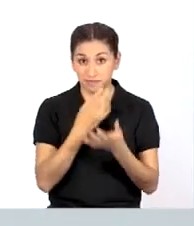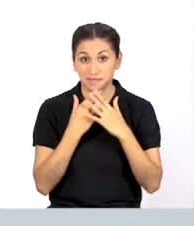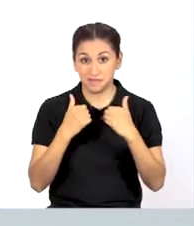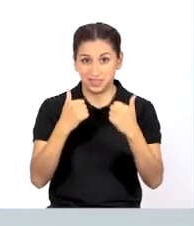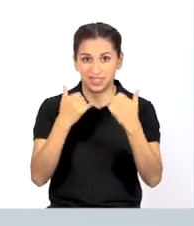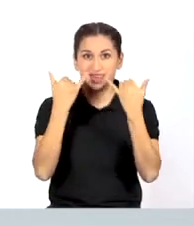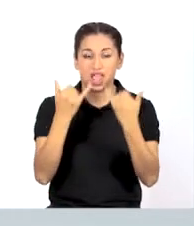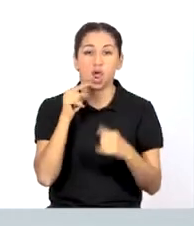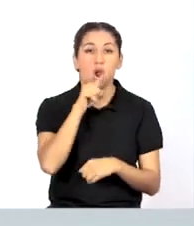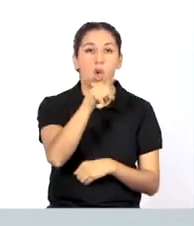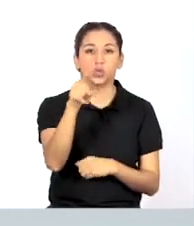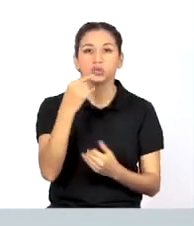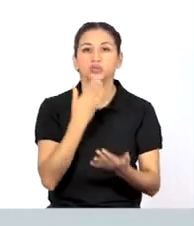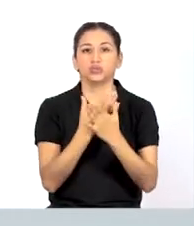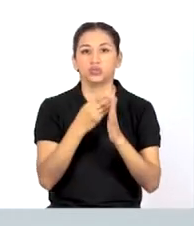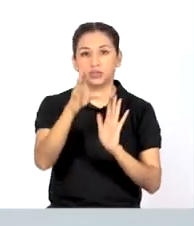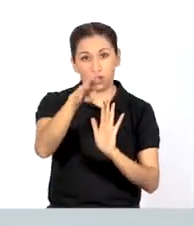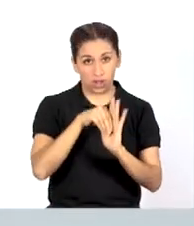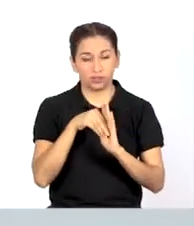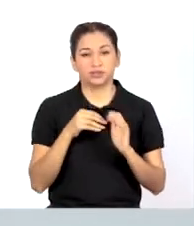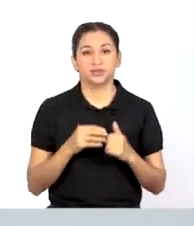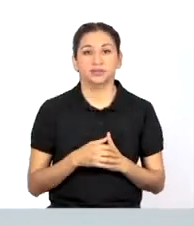Muy bien. Ahora ustedes.